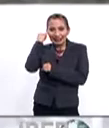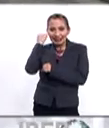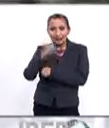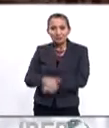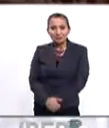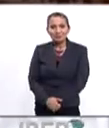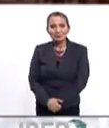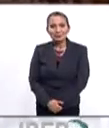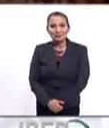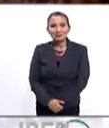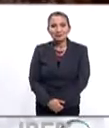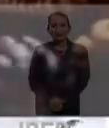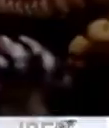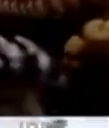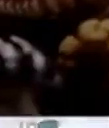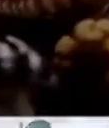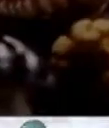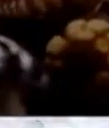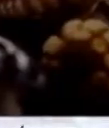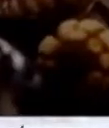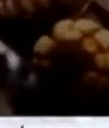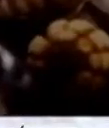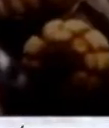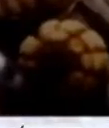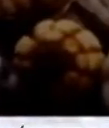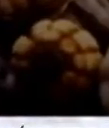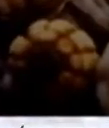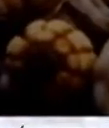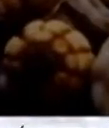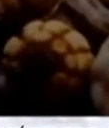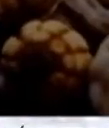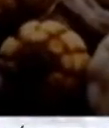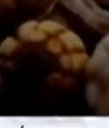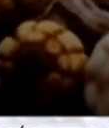Indígenas. Para Iberoamérica al Día, Carla Rodríguez.